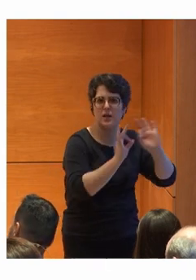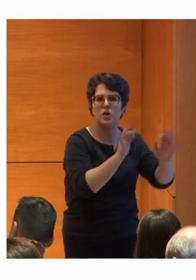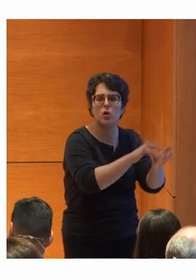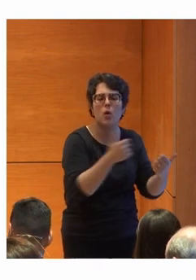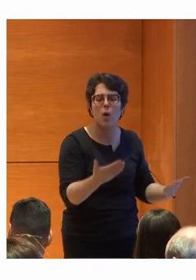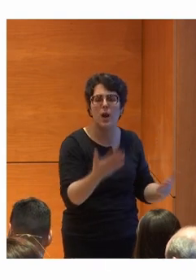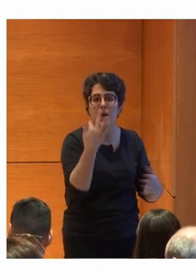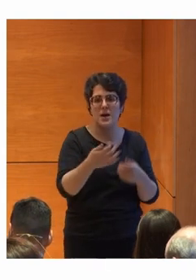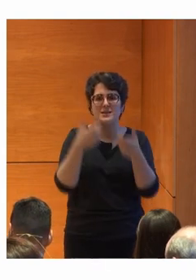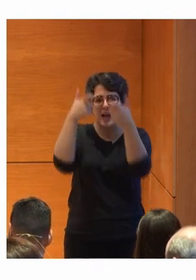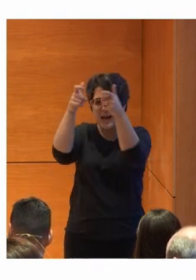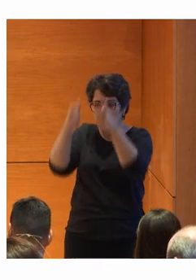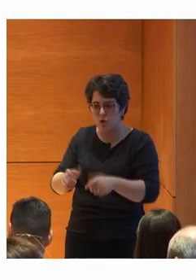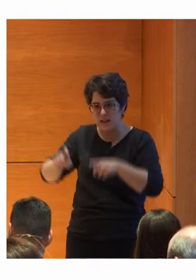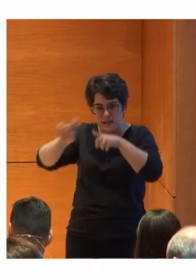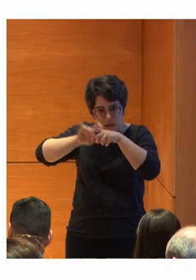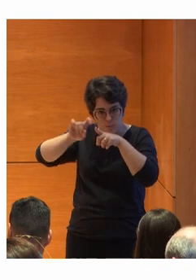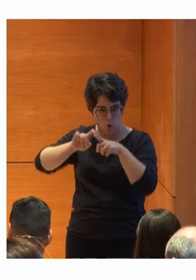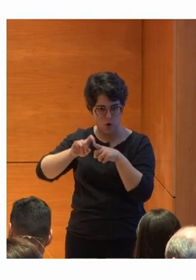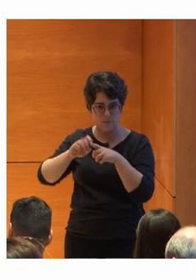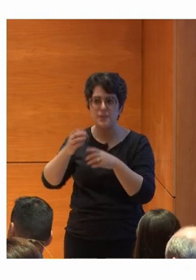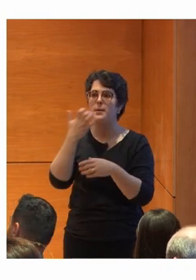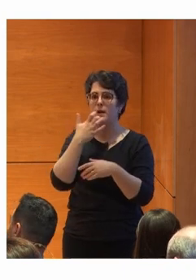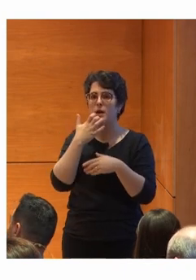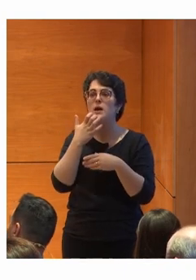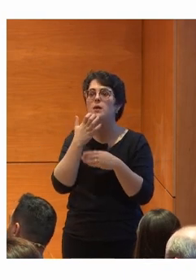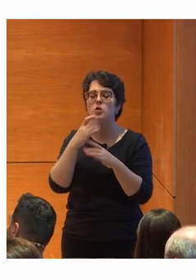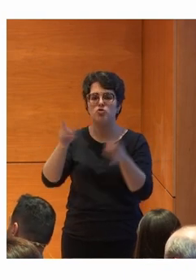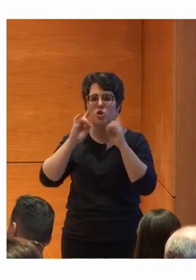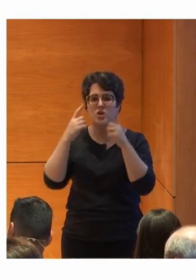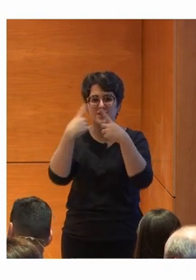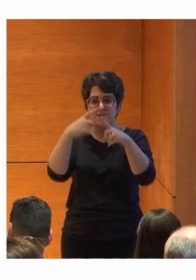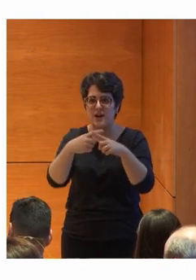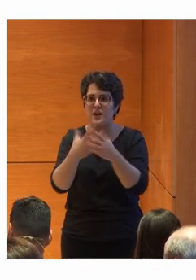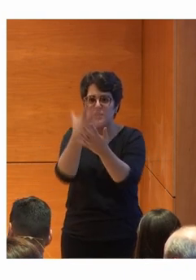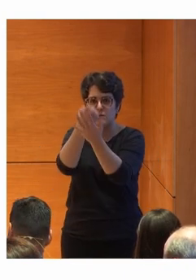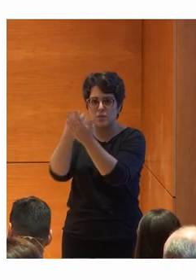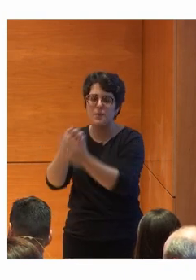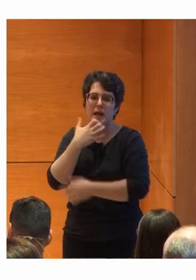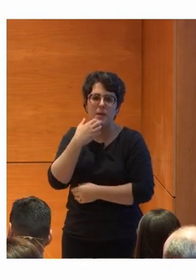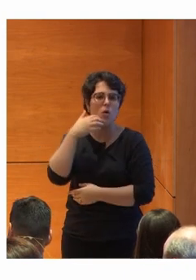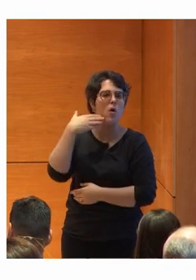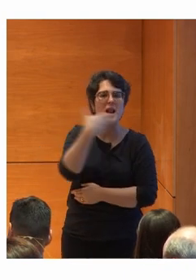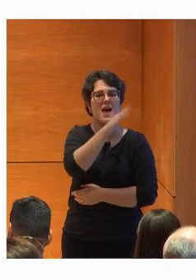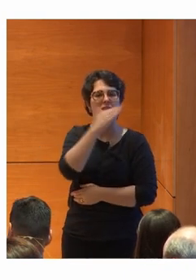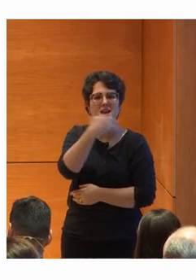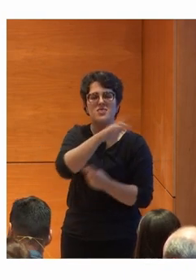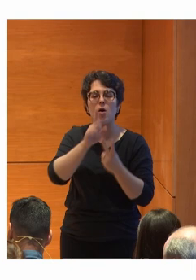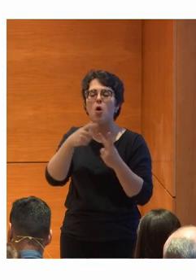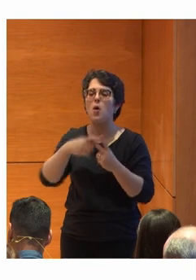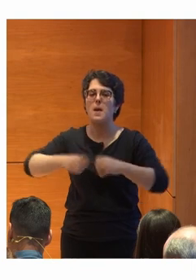es categorizar el sonido por tipología. Hay una librería de diferentes sonidos. Pues lo que veíamos, ladridos, sirenas, tráficos,